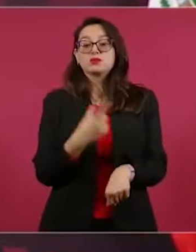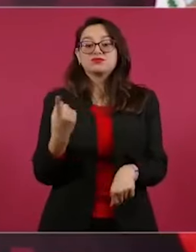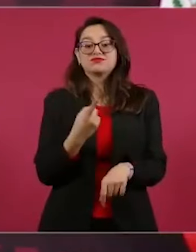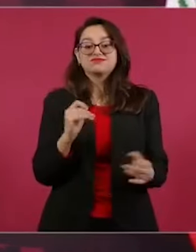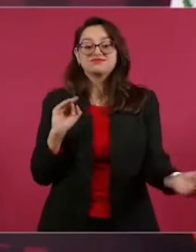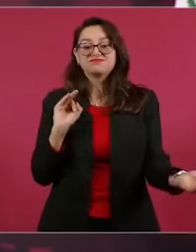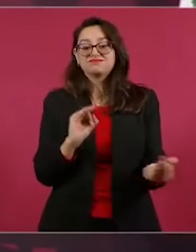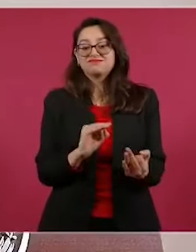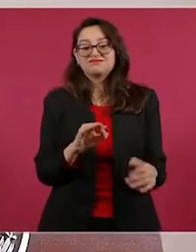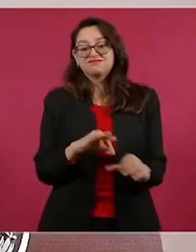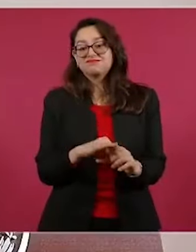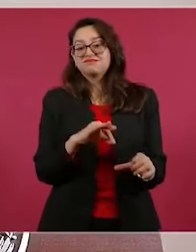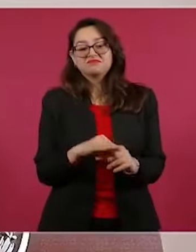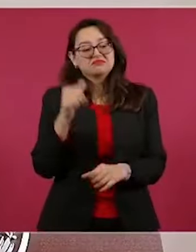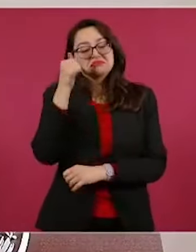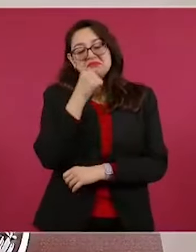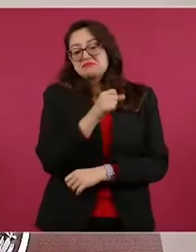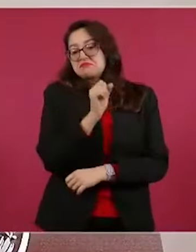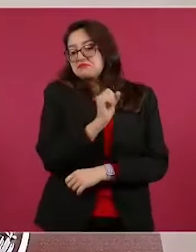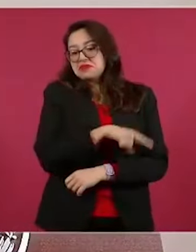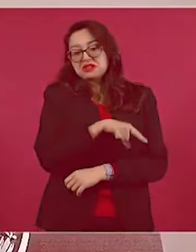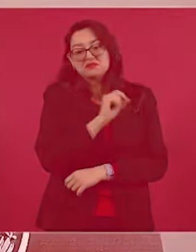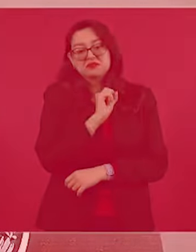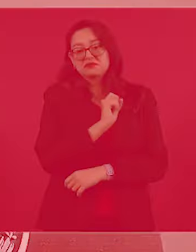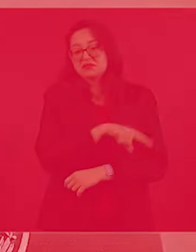temporada de elecciones.